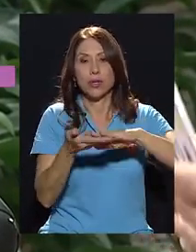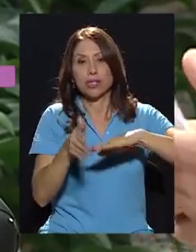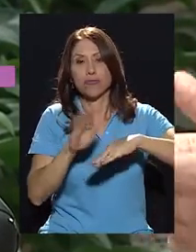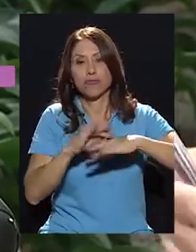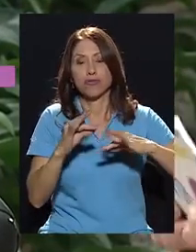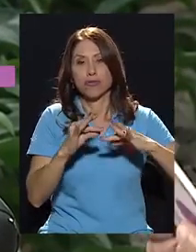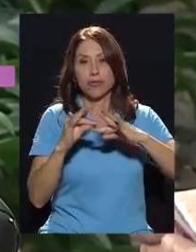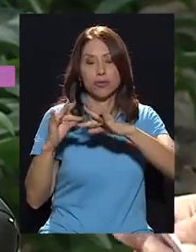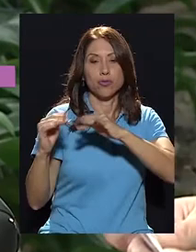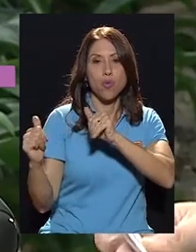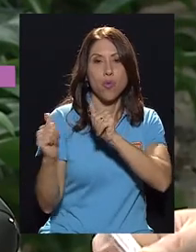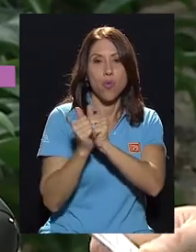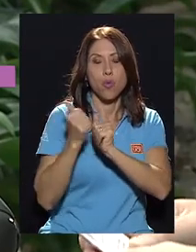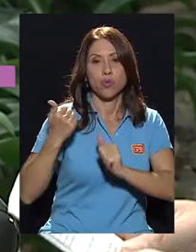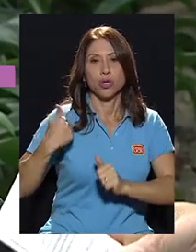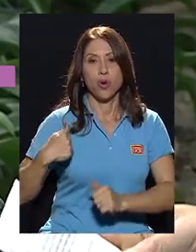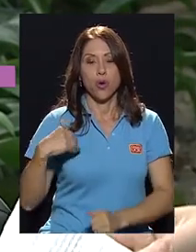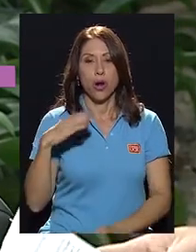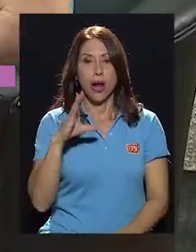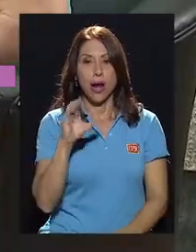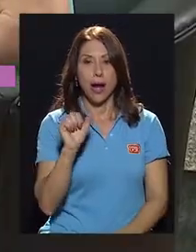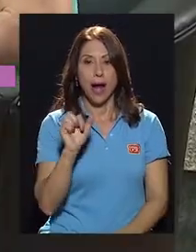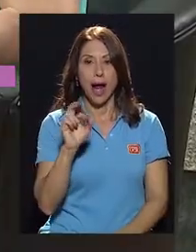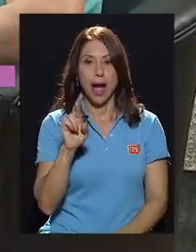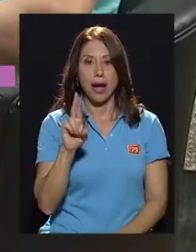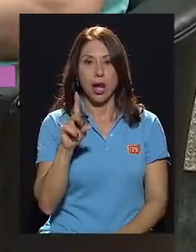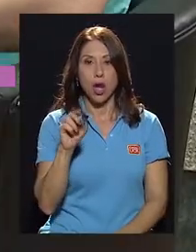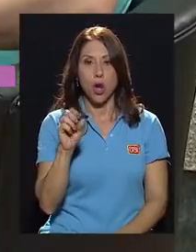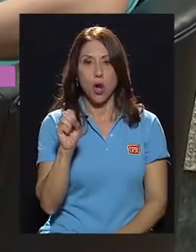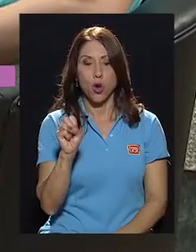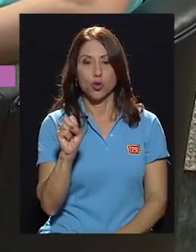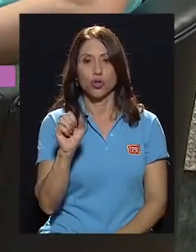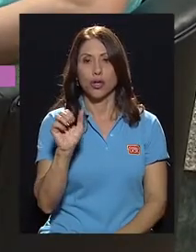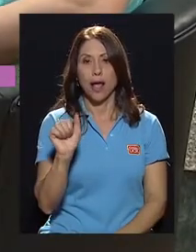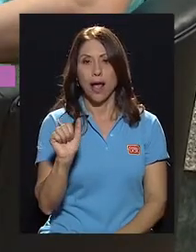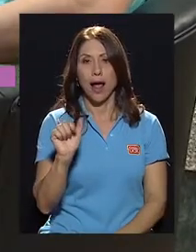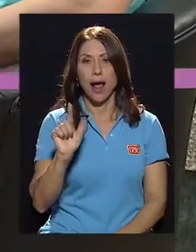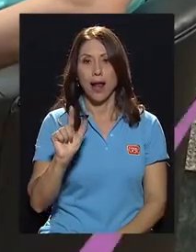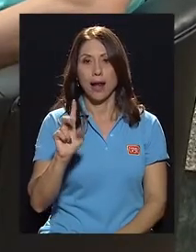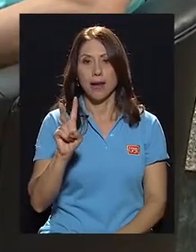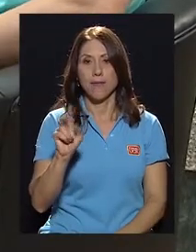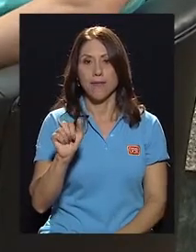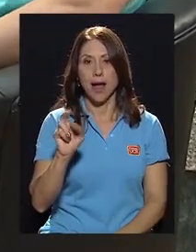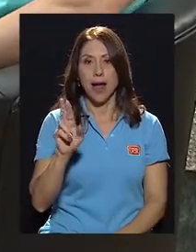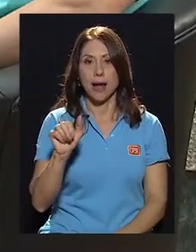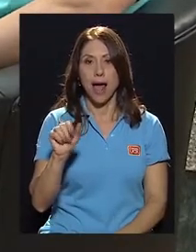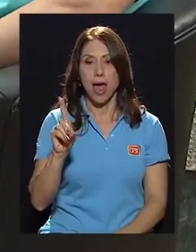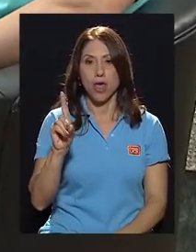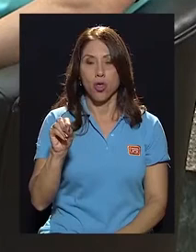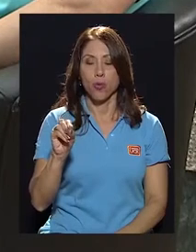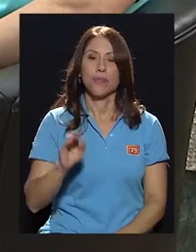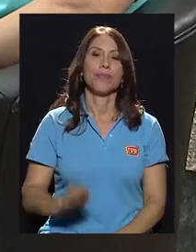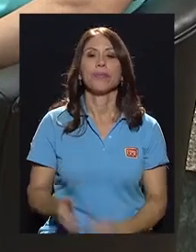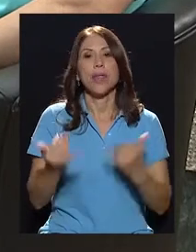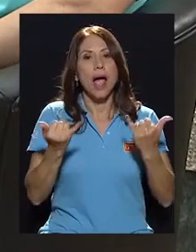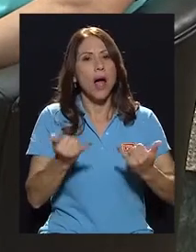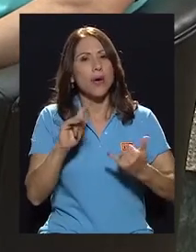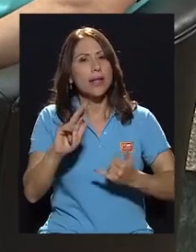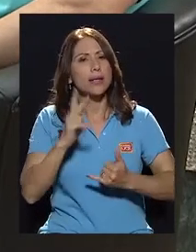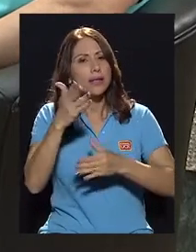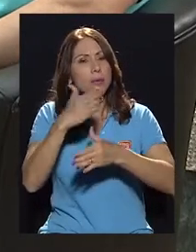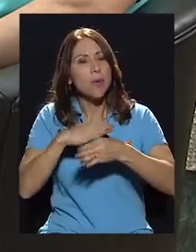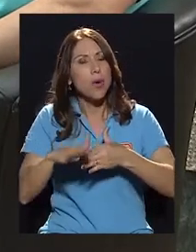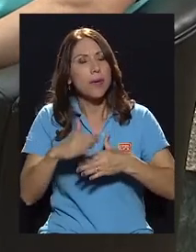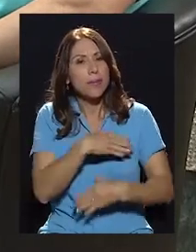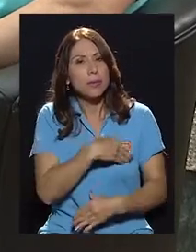que acompañan al señor Carlos Alvarado. Doctora, pues en este tercer bloque a mí me gustaría consultarle también,